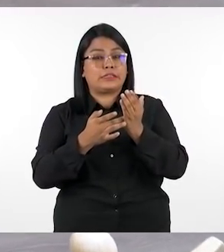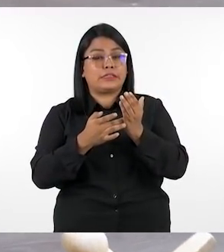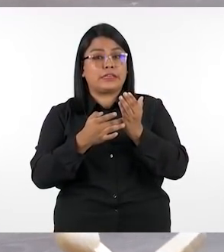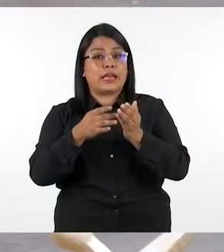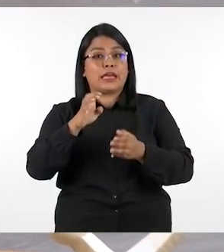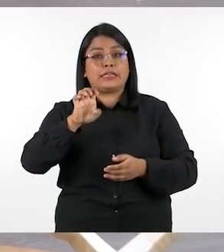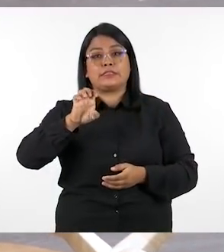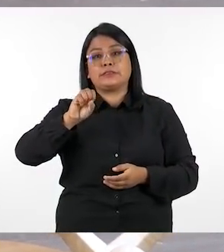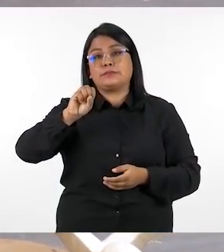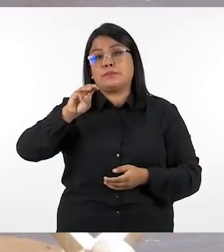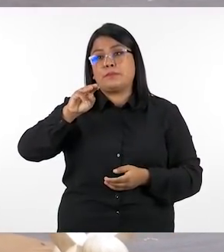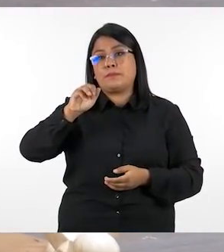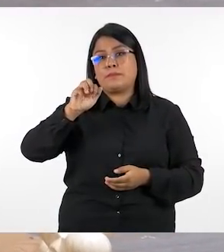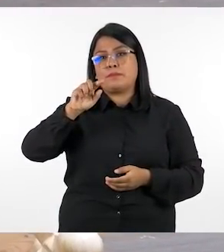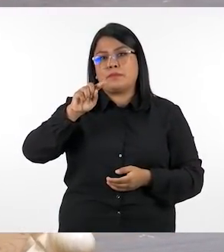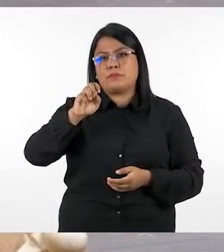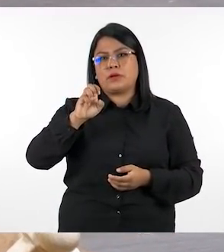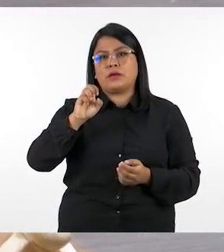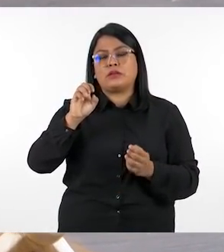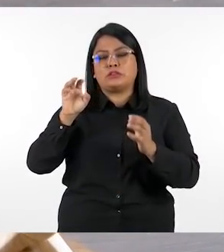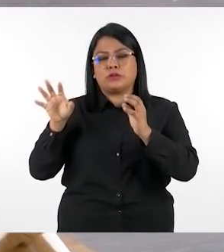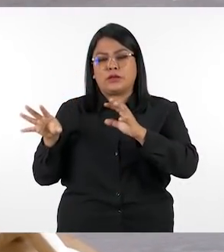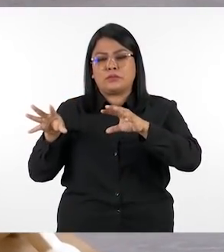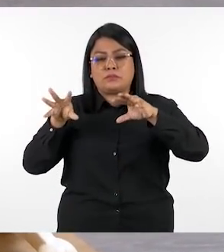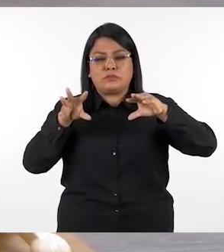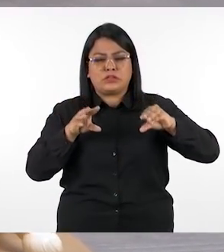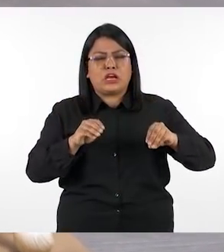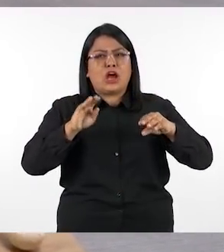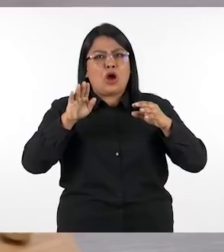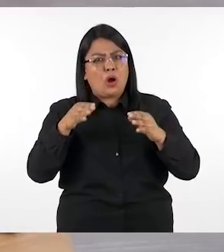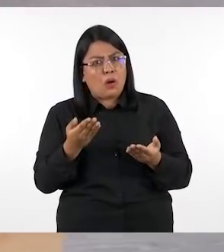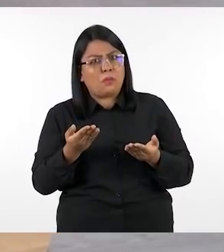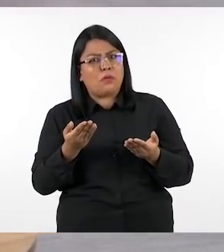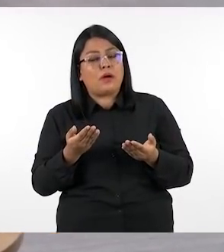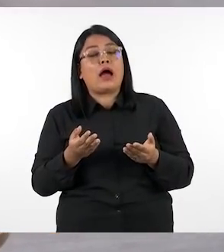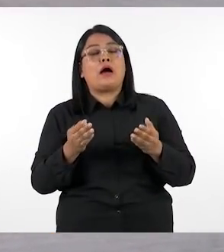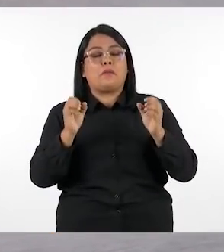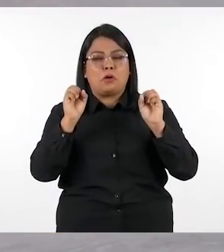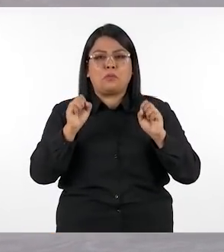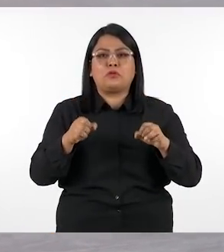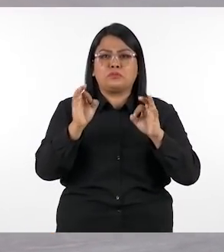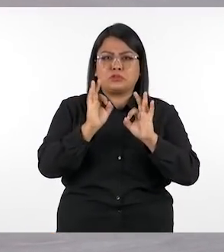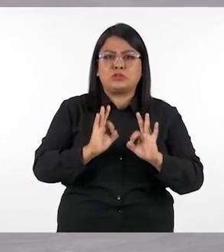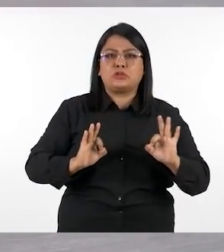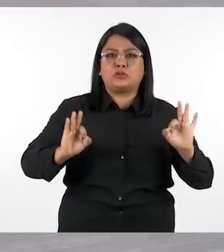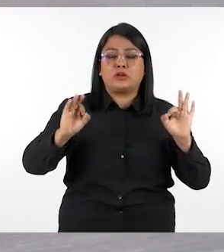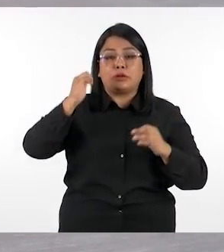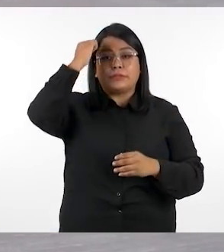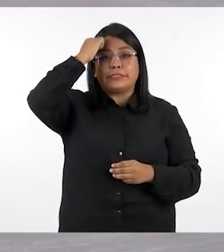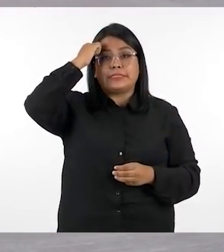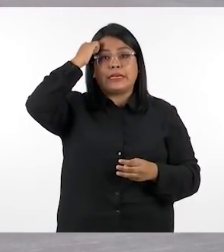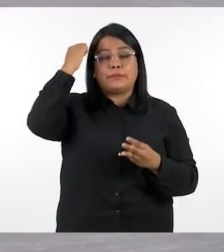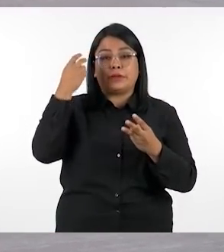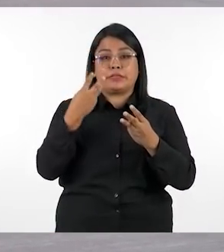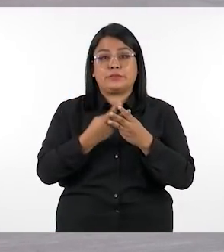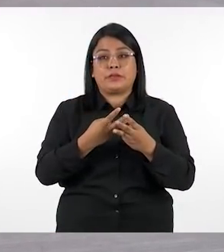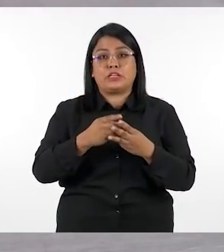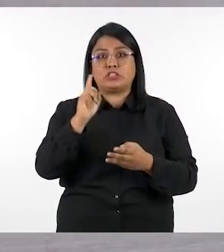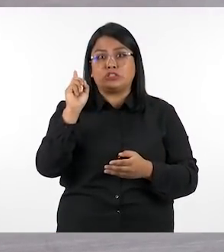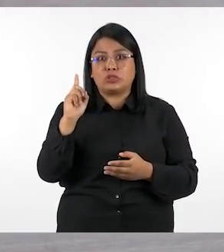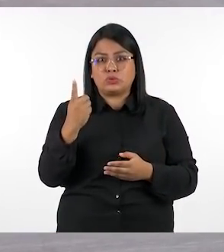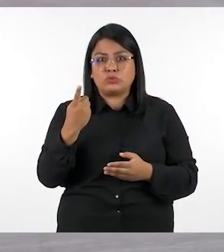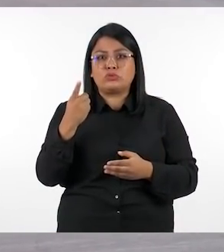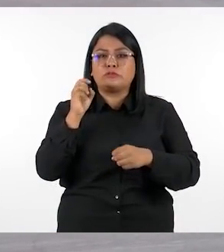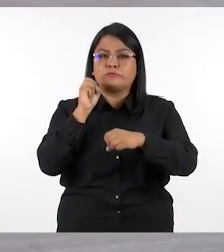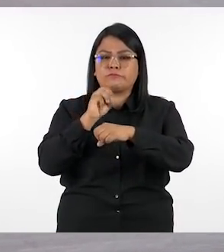estrategia técnica de es mate y cómo podemos aplicarla para mejorar los aprendizajes de matemática y el